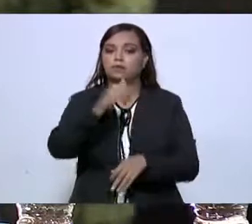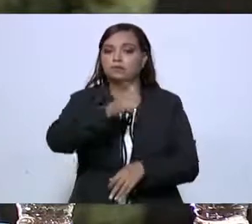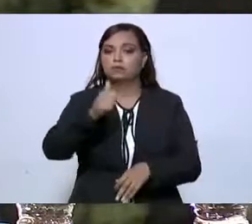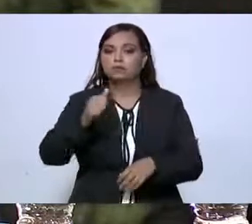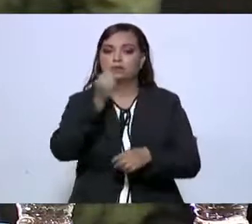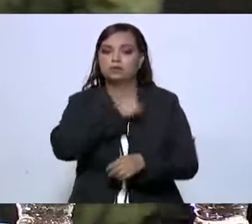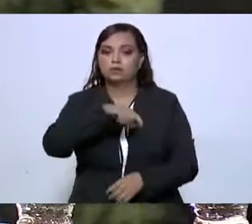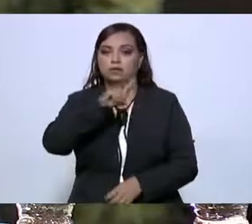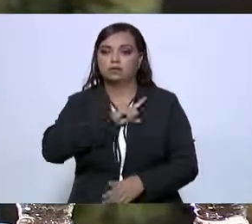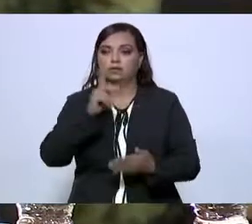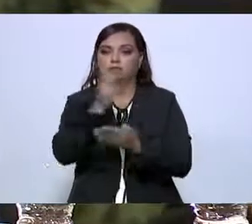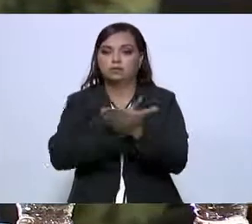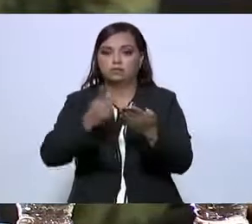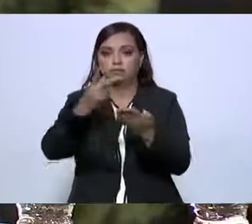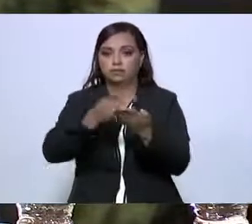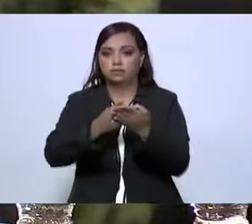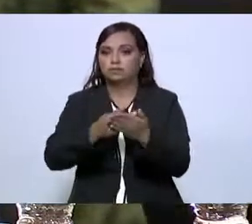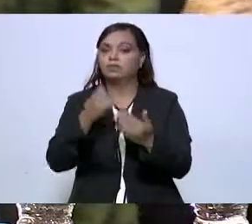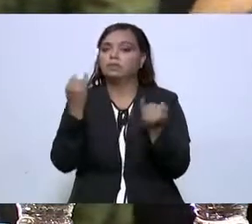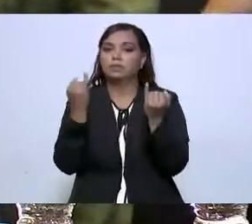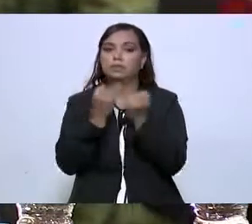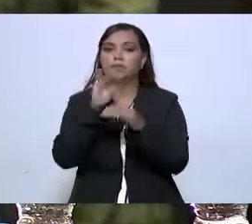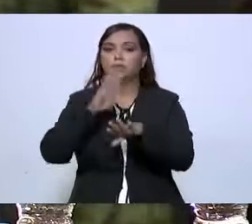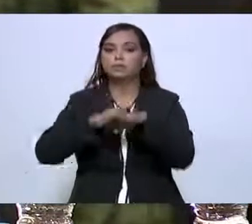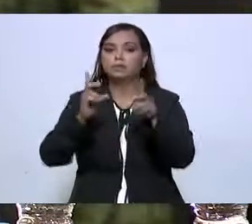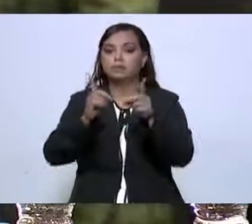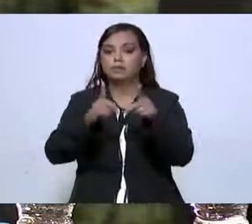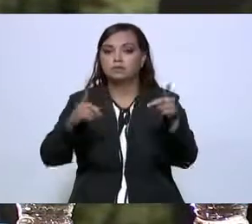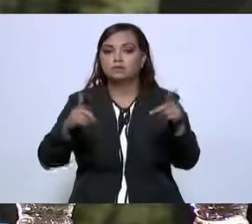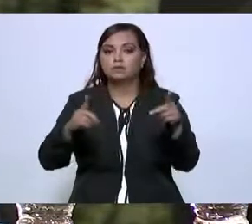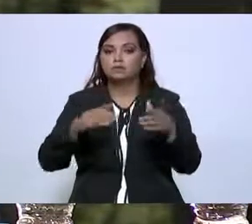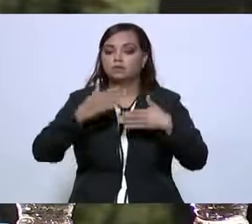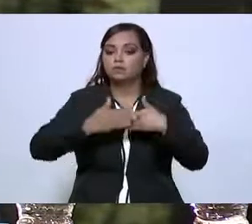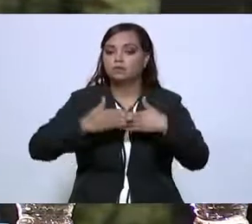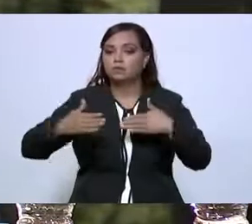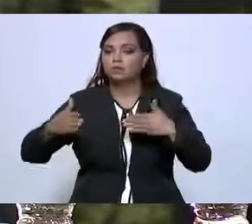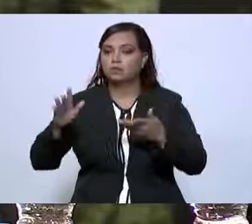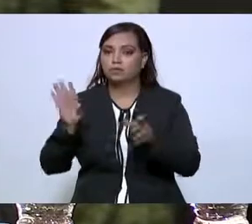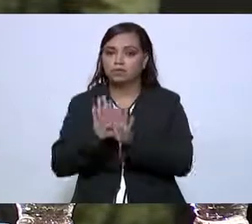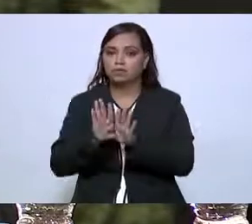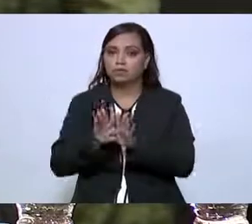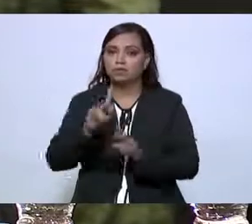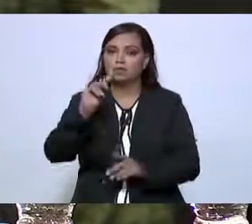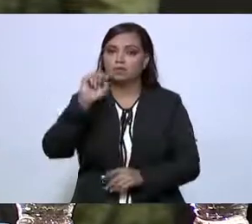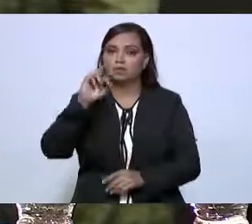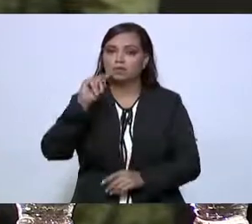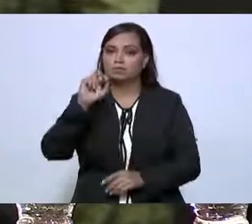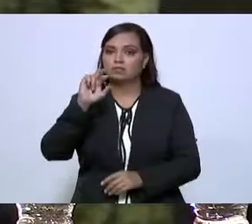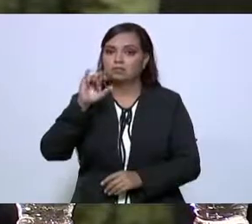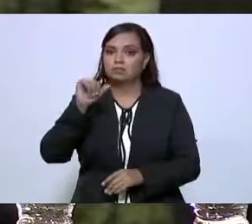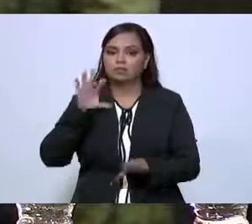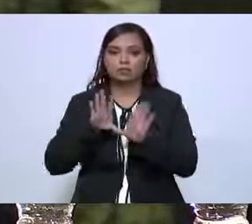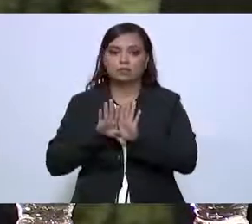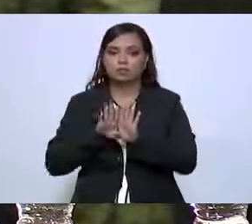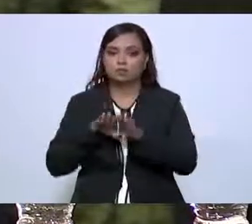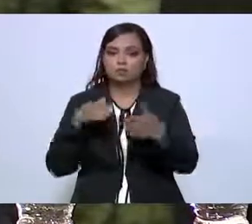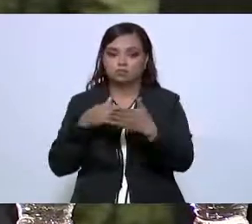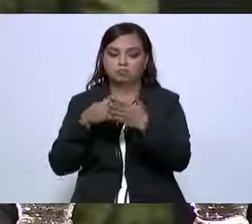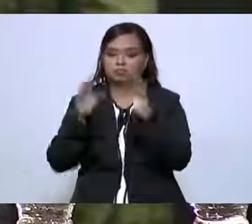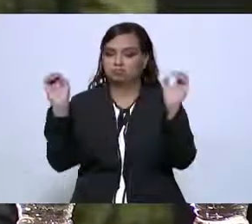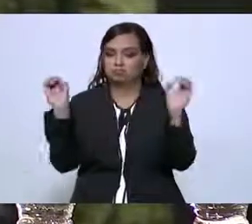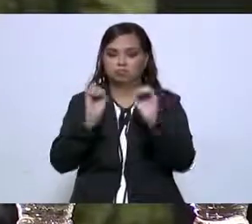salud en dicho programa y el desarrollo de un proceso de transferencia sin interrupción de